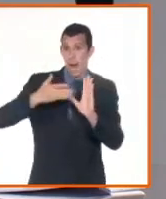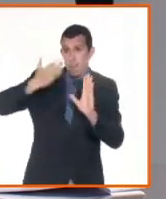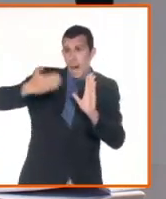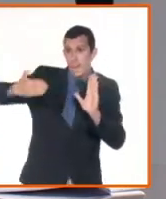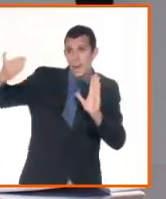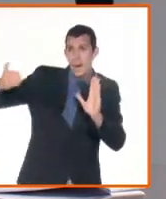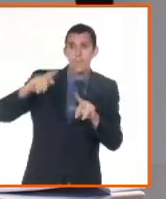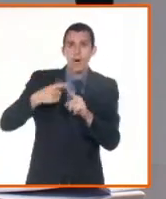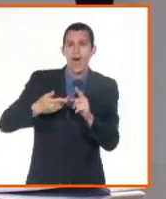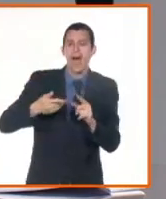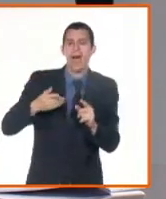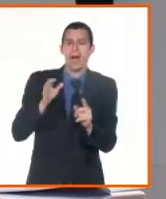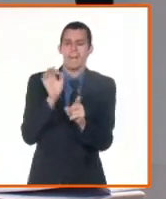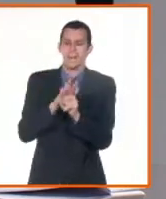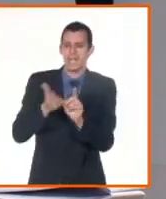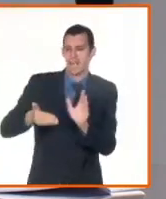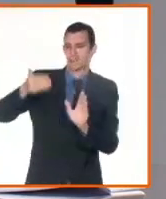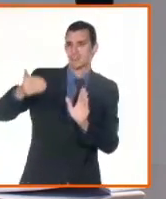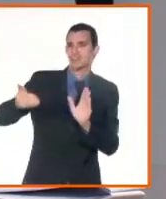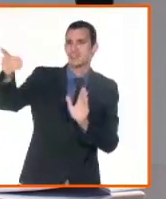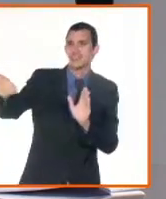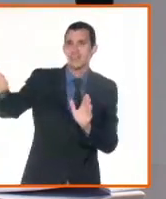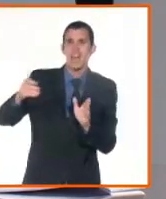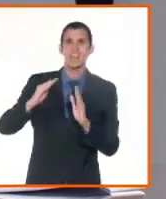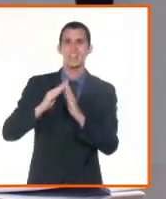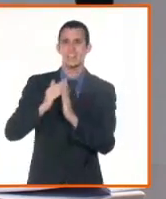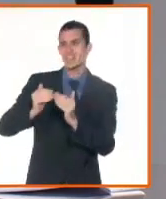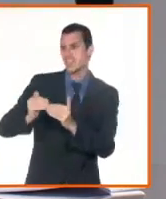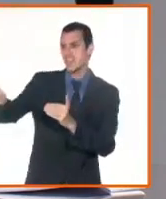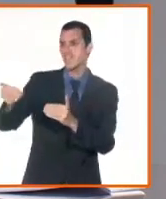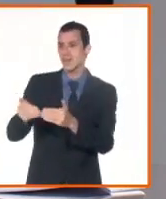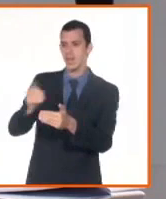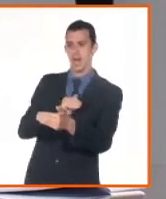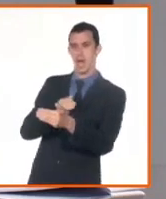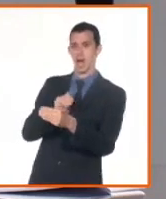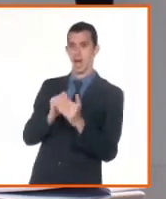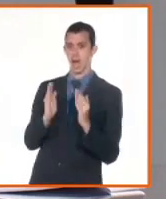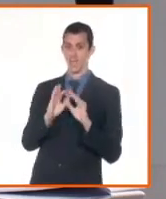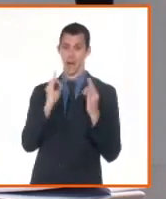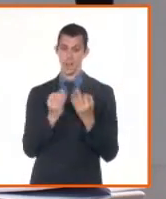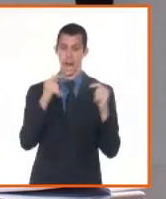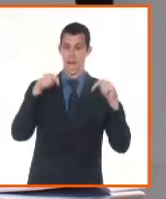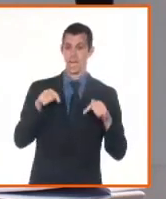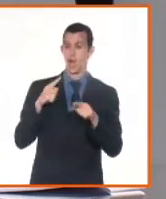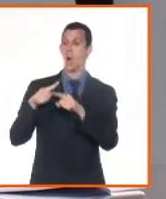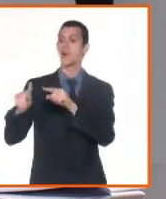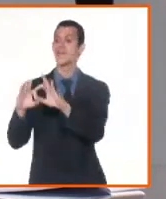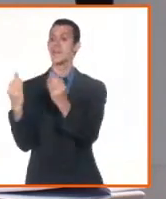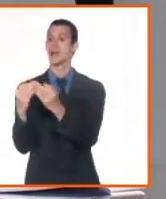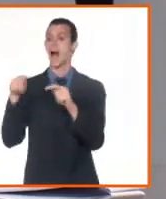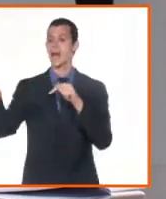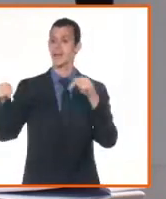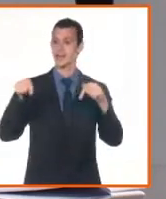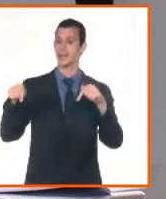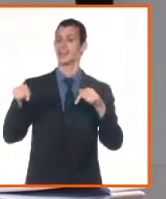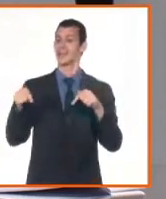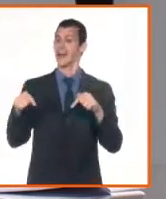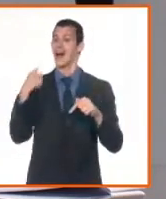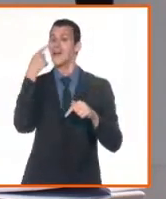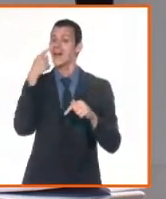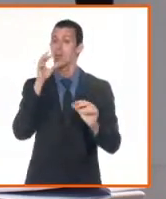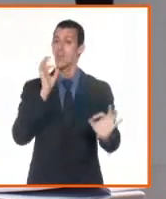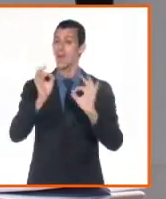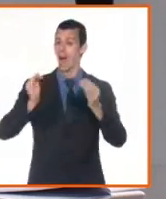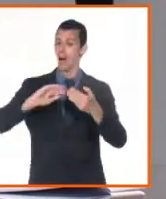de los documentos que acceden para su inscripción. Esto permite que se evite